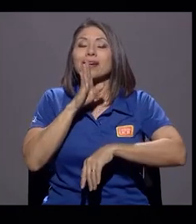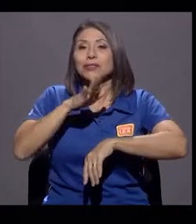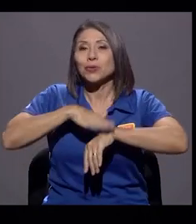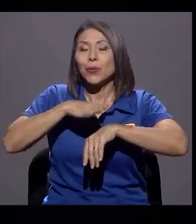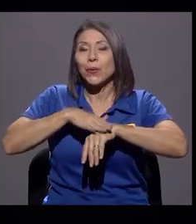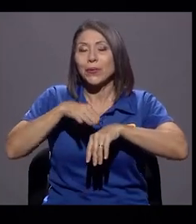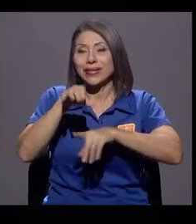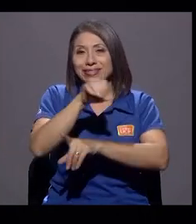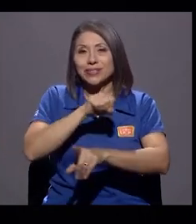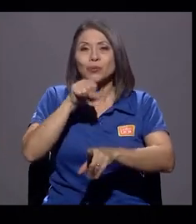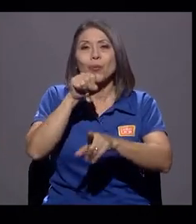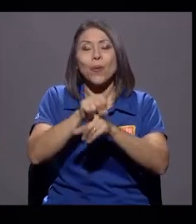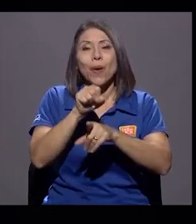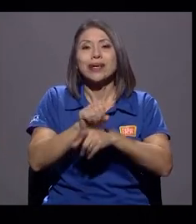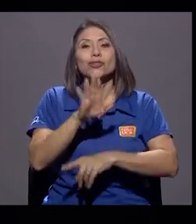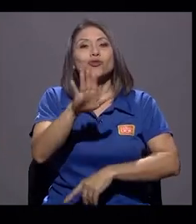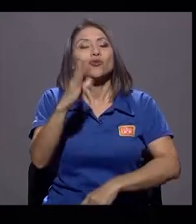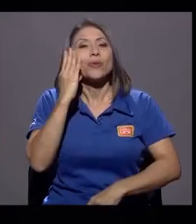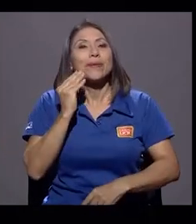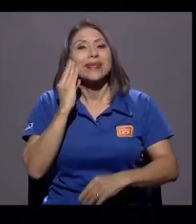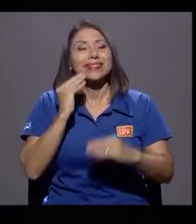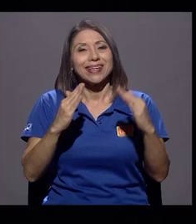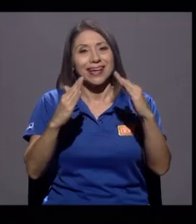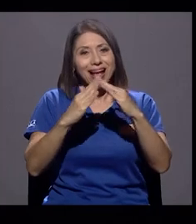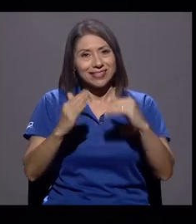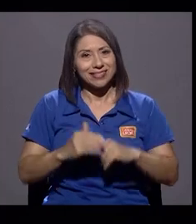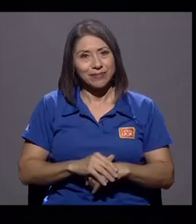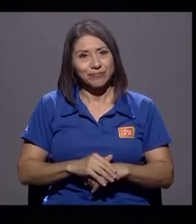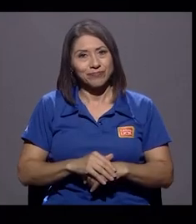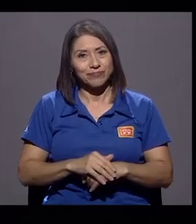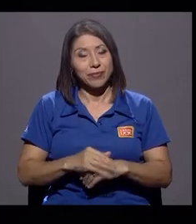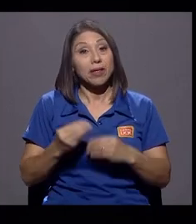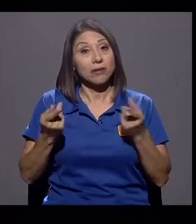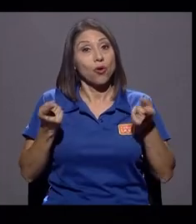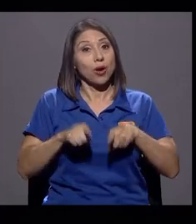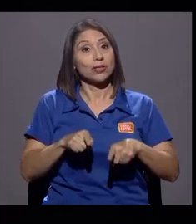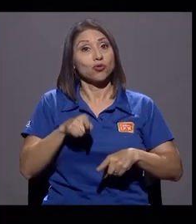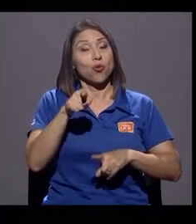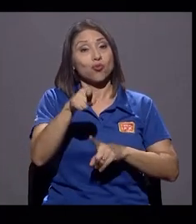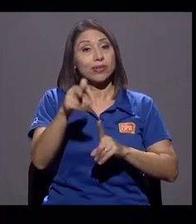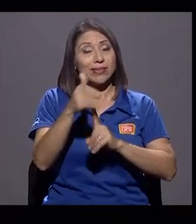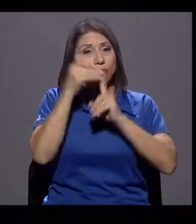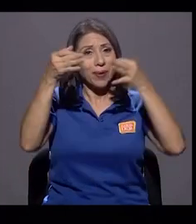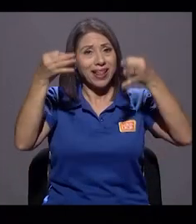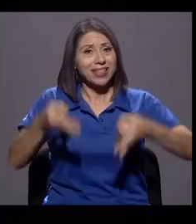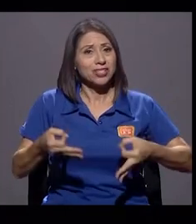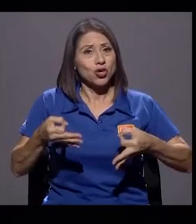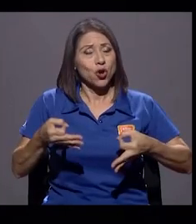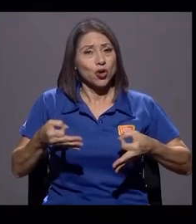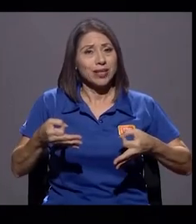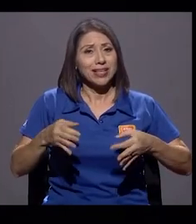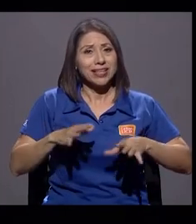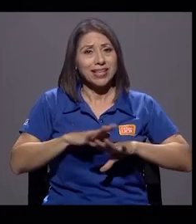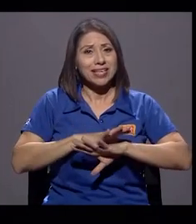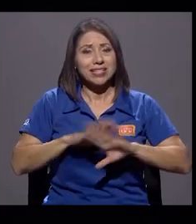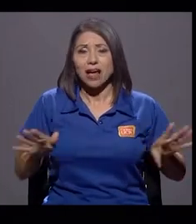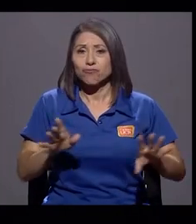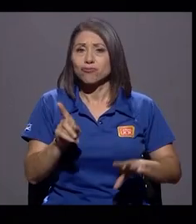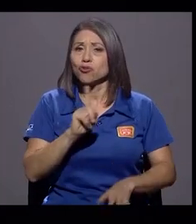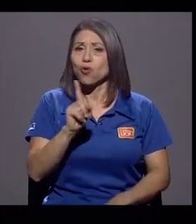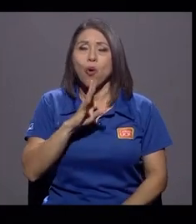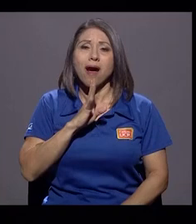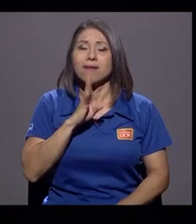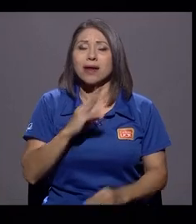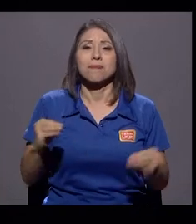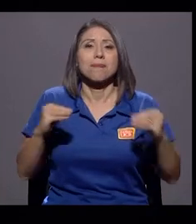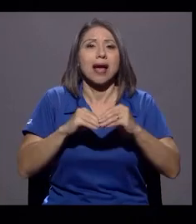de su vivencia en casa, que ocasionó que usted tomara la decisión de no hablar más de su situación por un